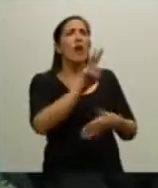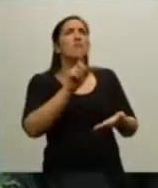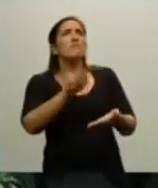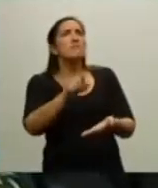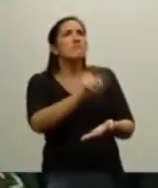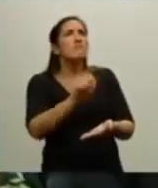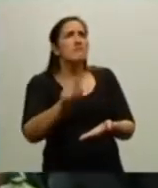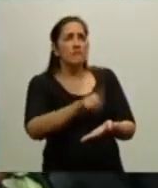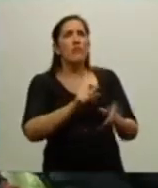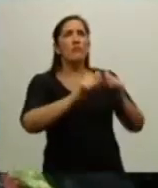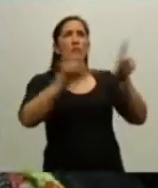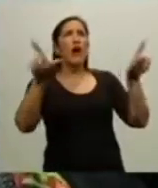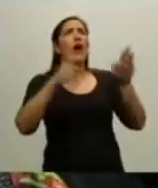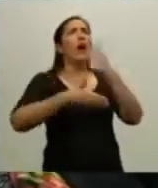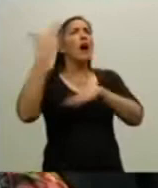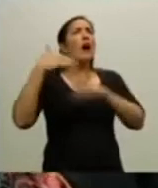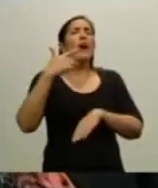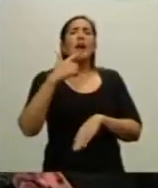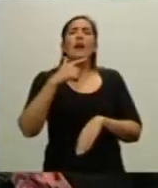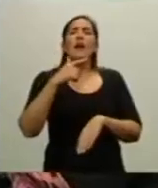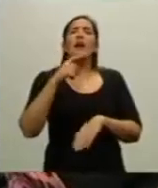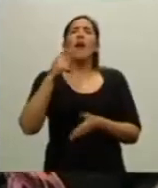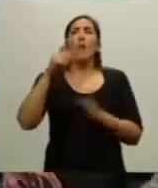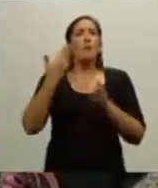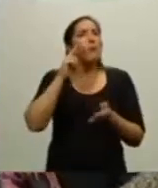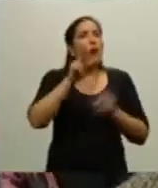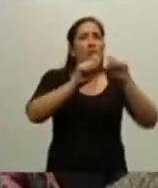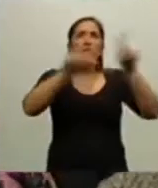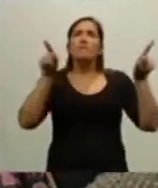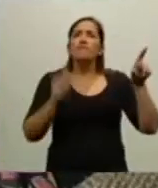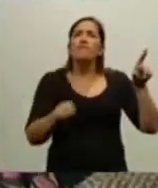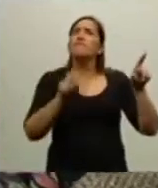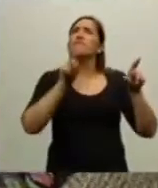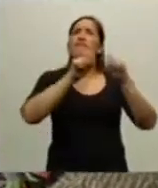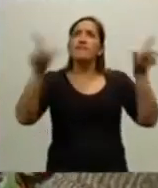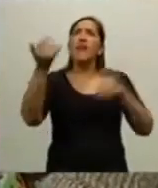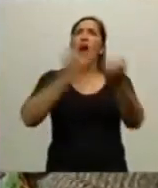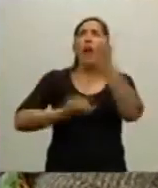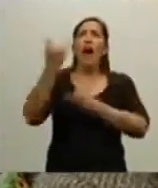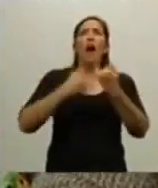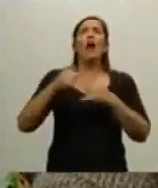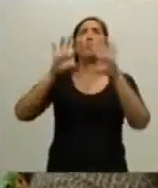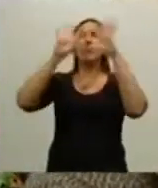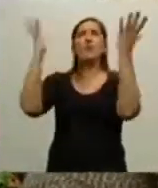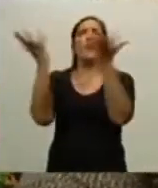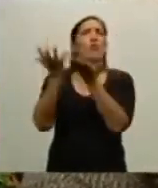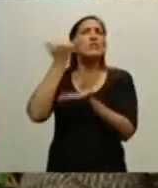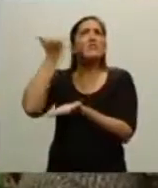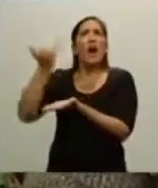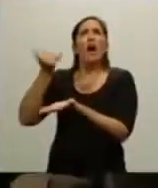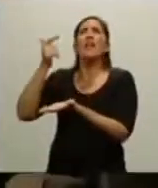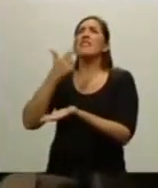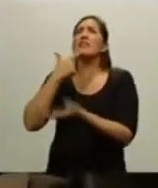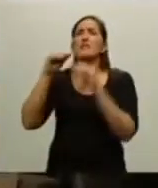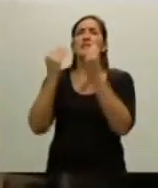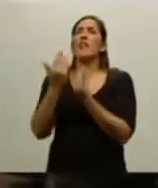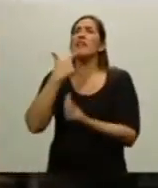últimos 17 enclaves coloniales a nivel global que solamente son